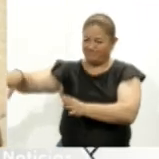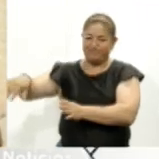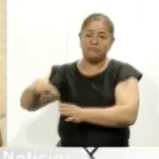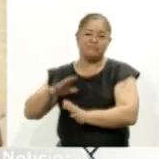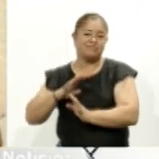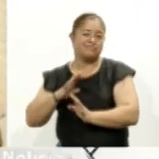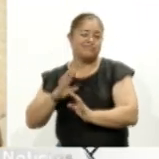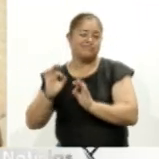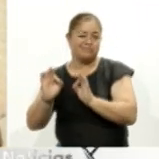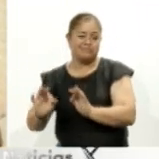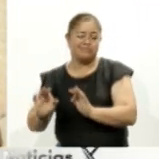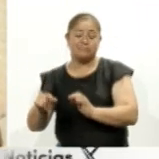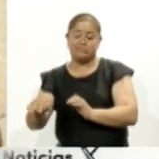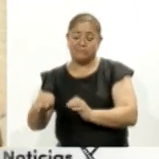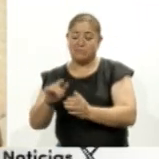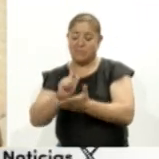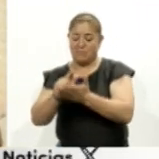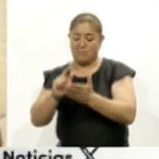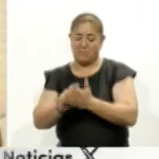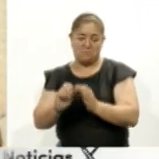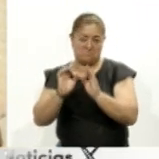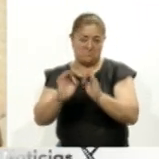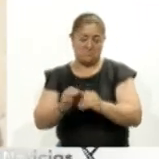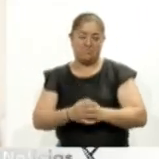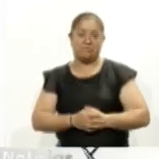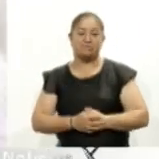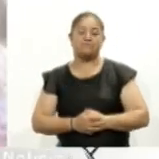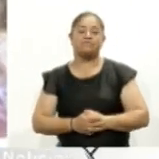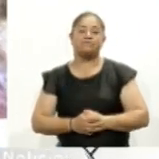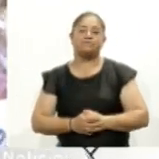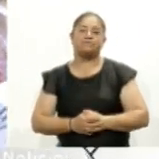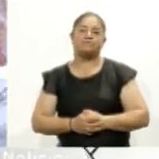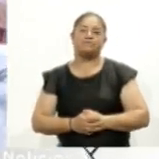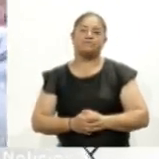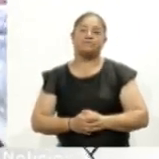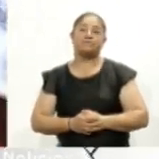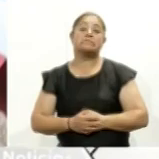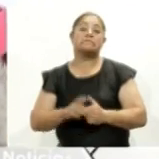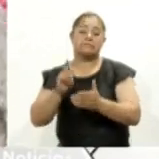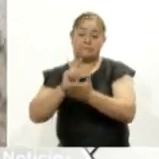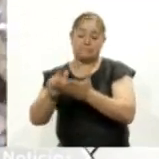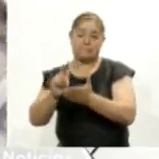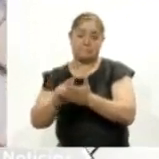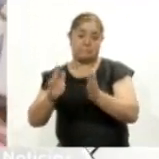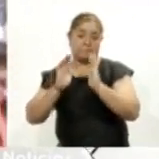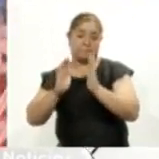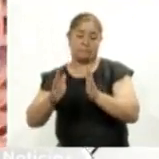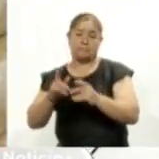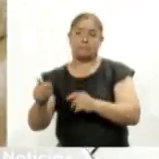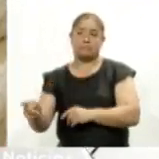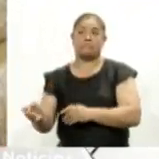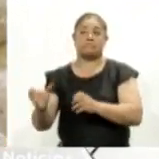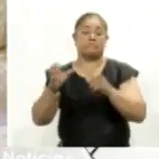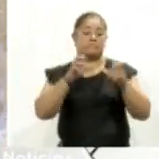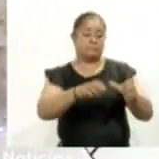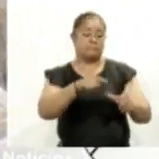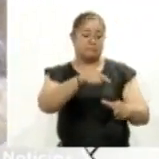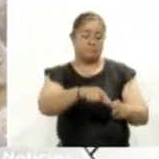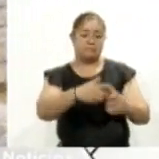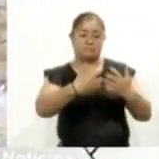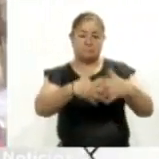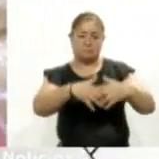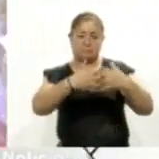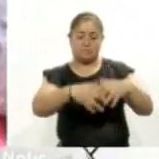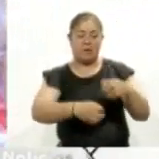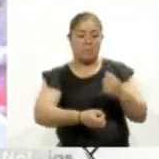buenas al igual que otras pequeñas basurillas que también se le llegan a pasar una vez limpia la semilla se pasa a la máquina reventadora donde